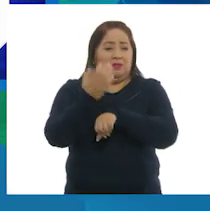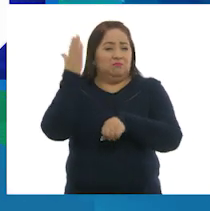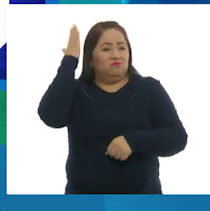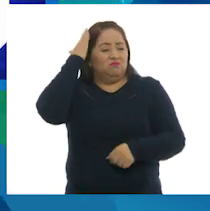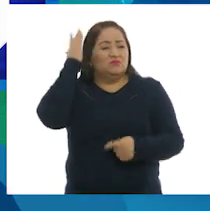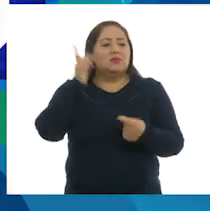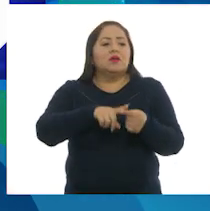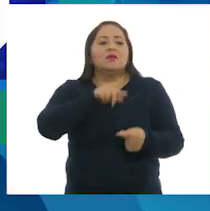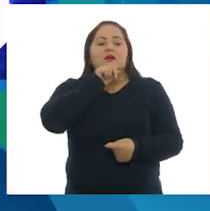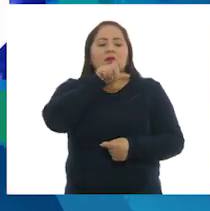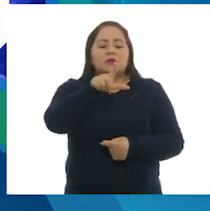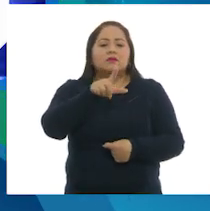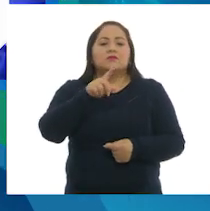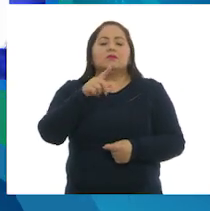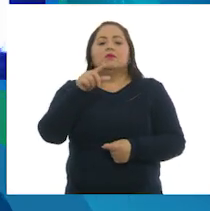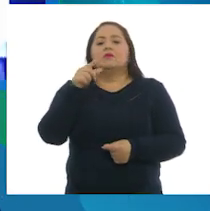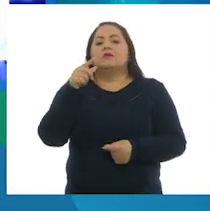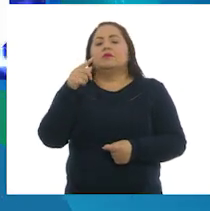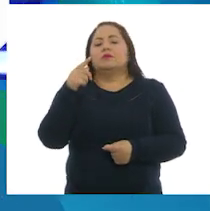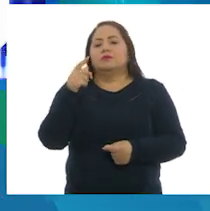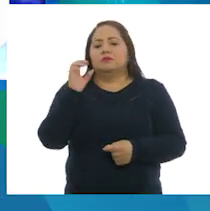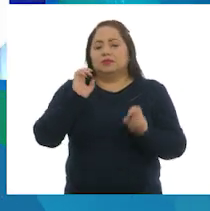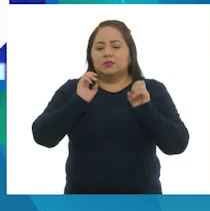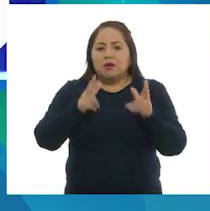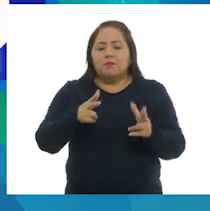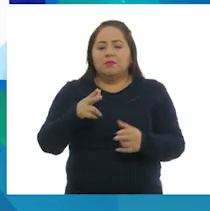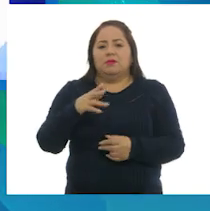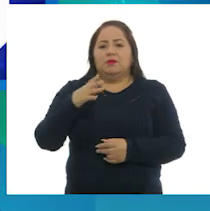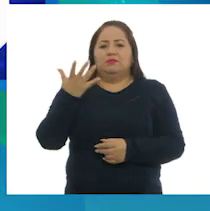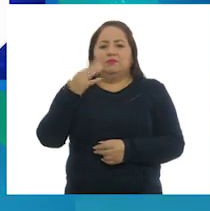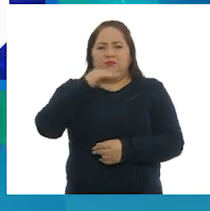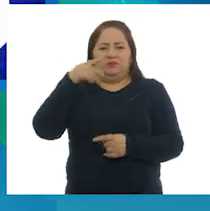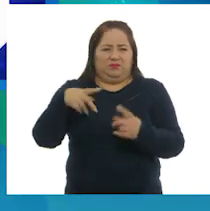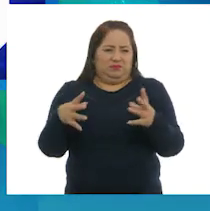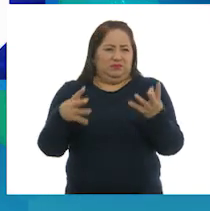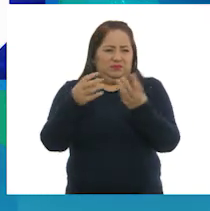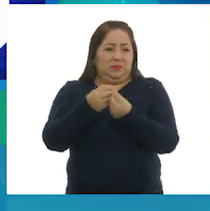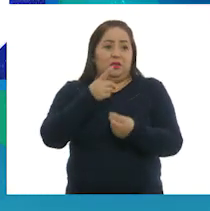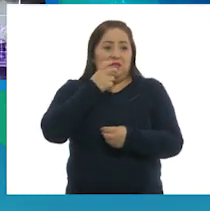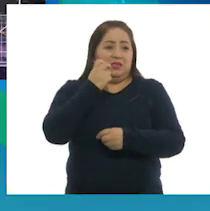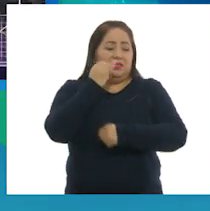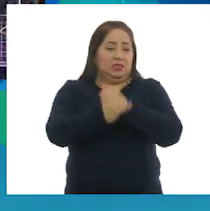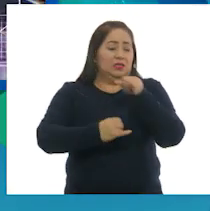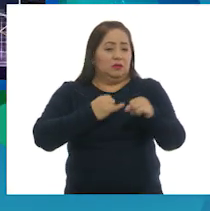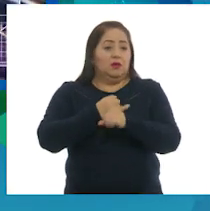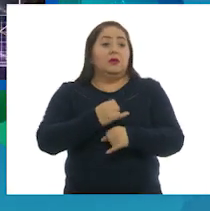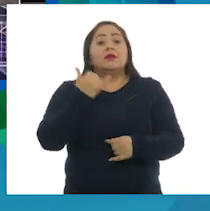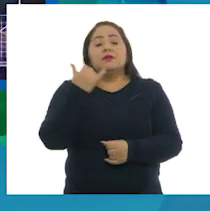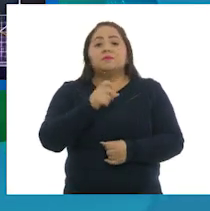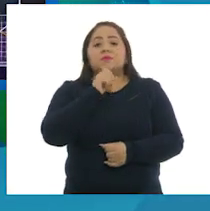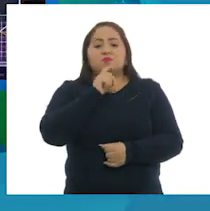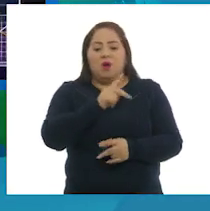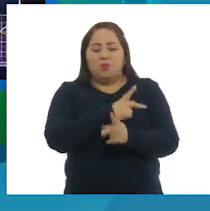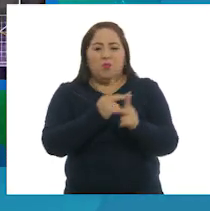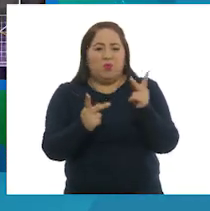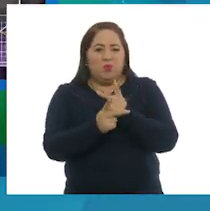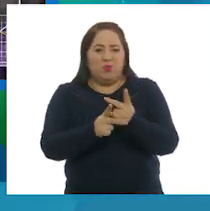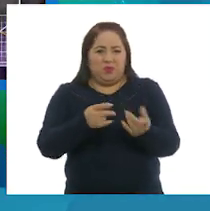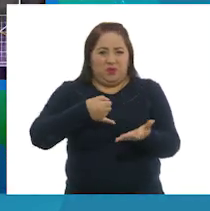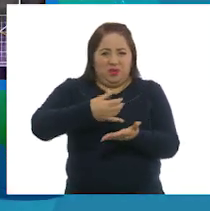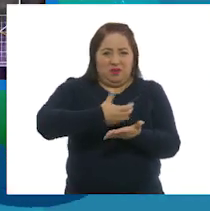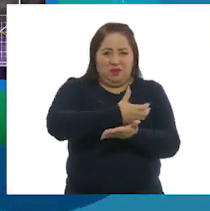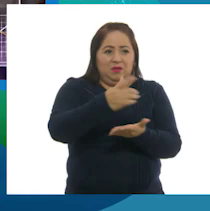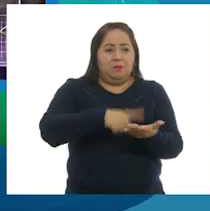fueron Jalisco, Chiapas y Michoacán. Ocupó el noveno lugar en el ámbito internacional. Respecto a la producción acuícola,